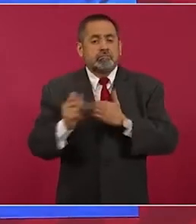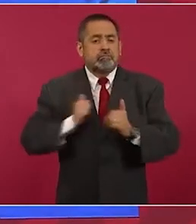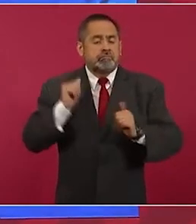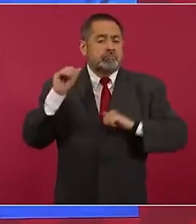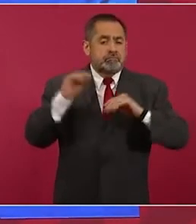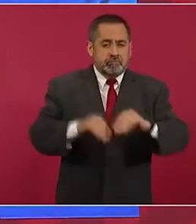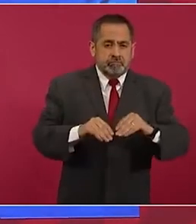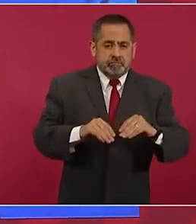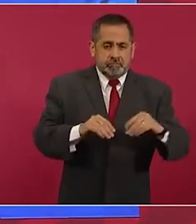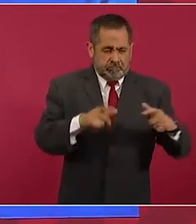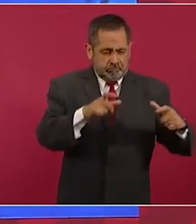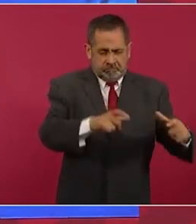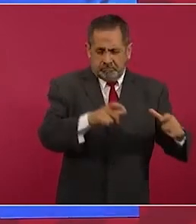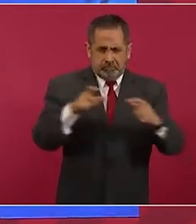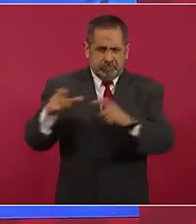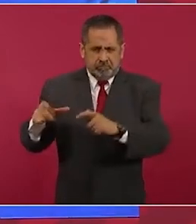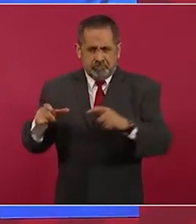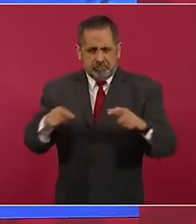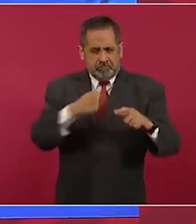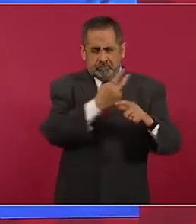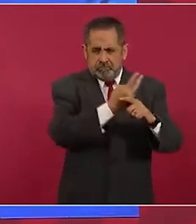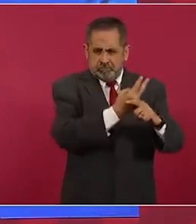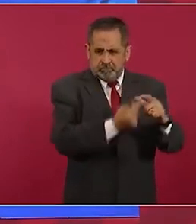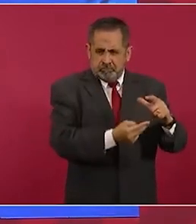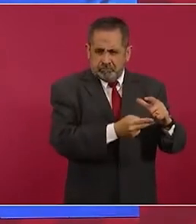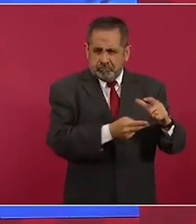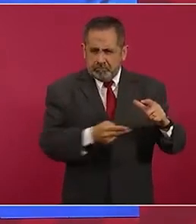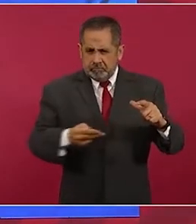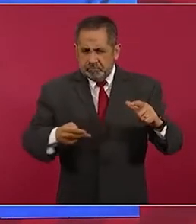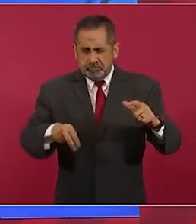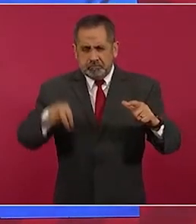comunican Cenotes Ríos Submarinos